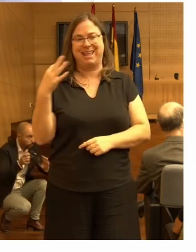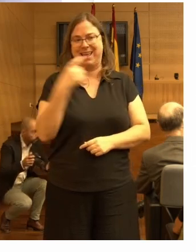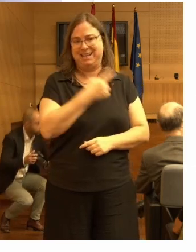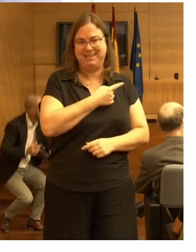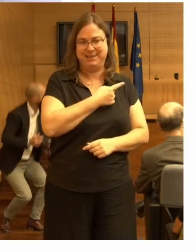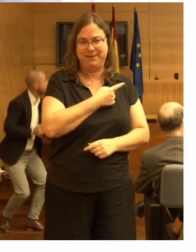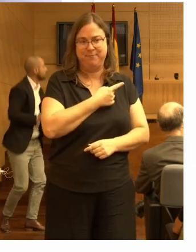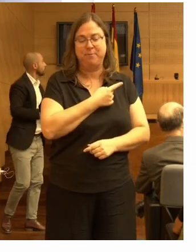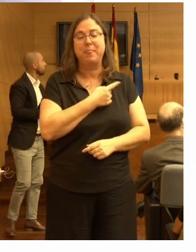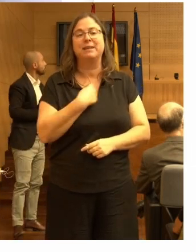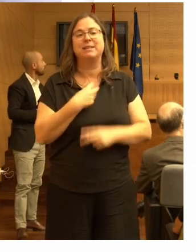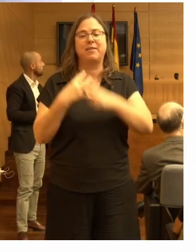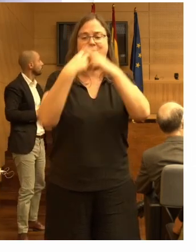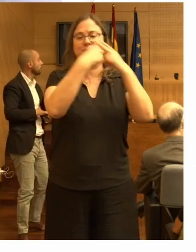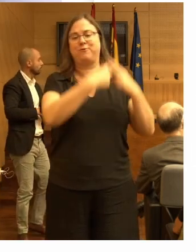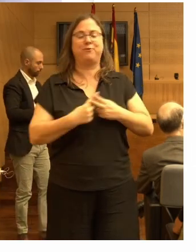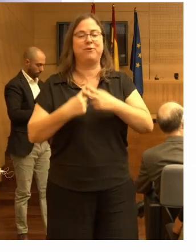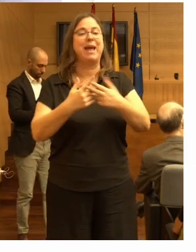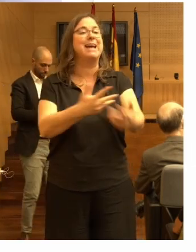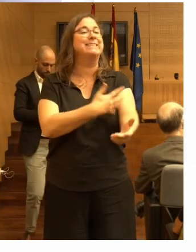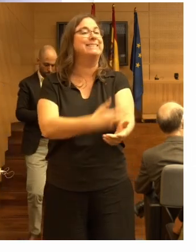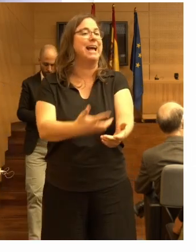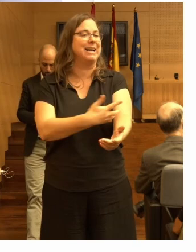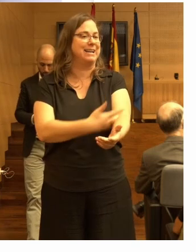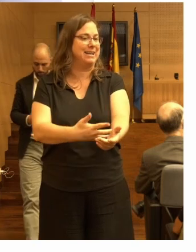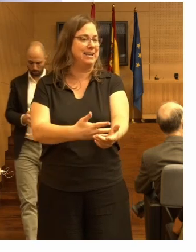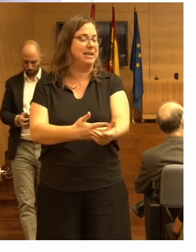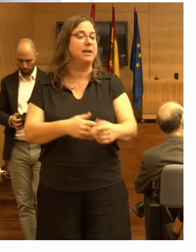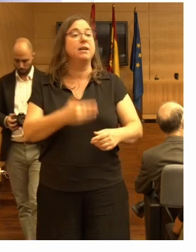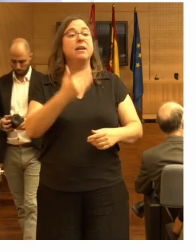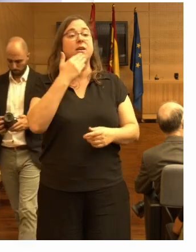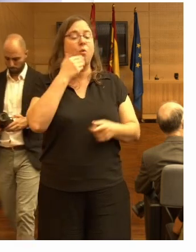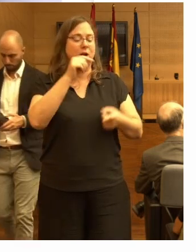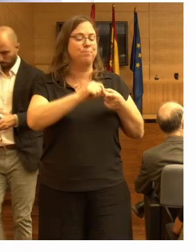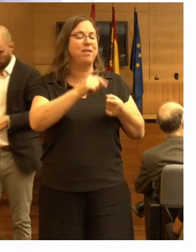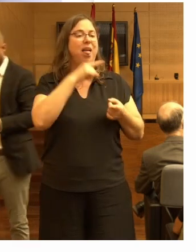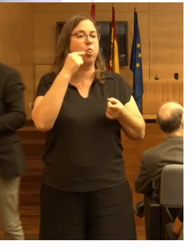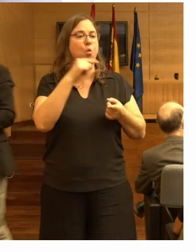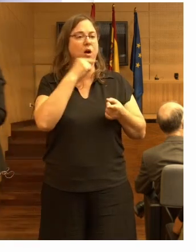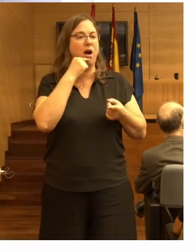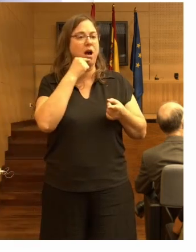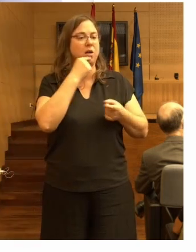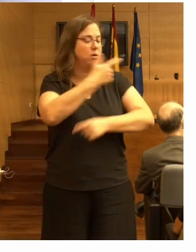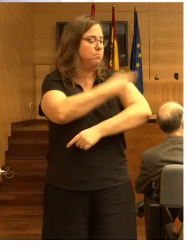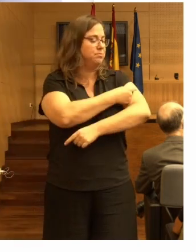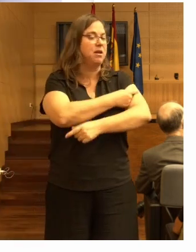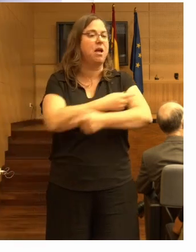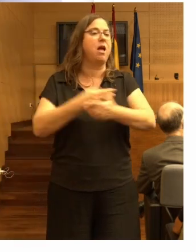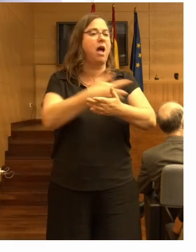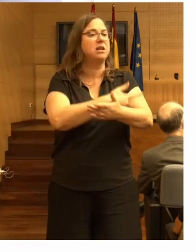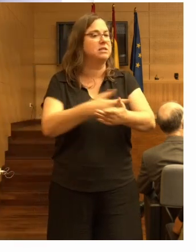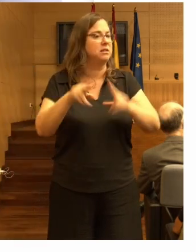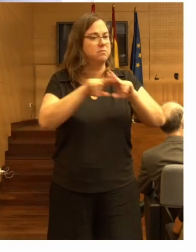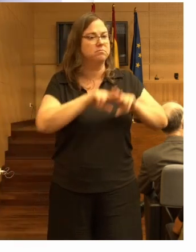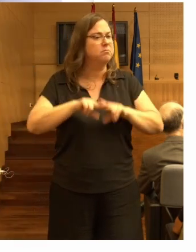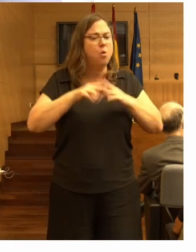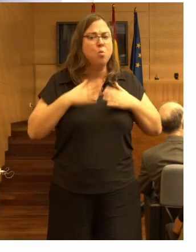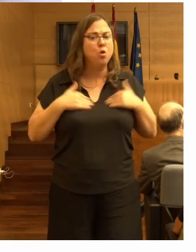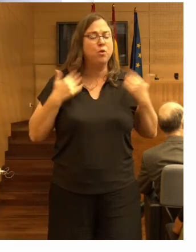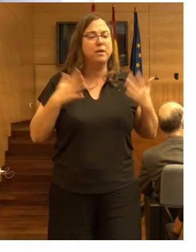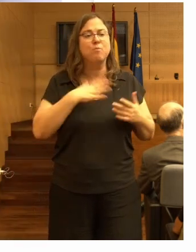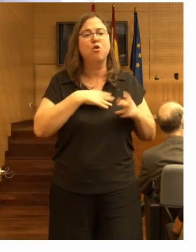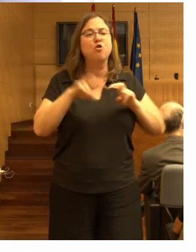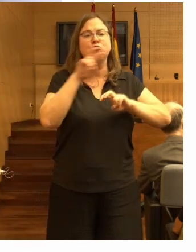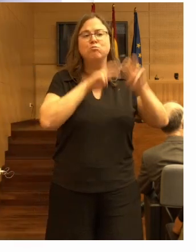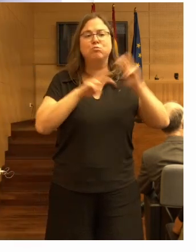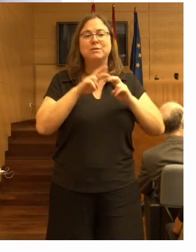te hace un análisis sanguíneo es como el que se utiliza para la glucosa. Se puede hacer en cualquier sitio y te busca